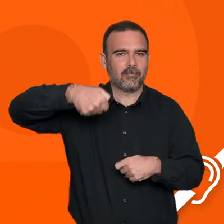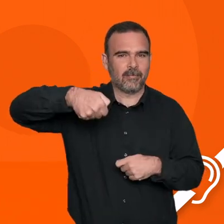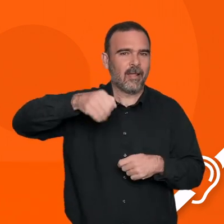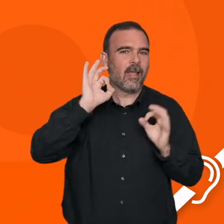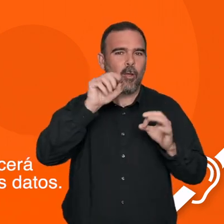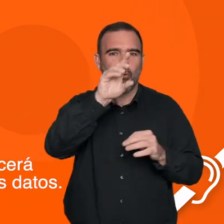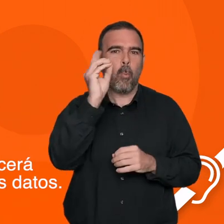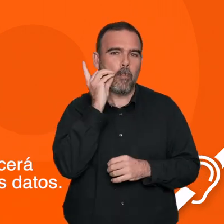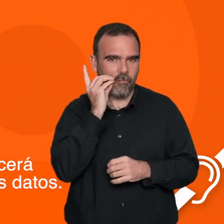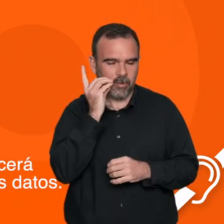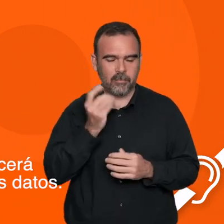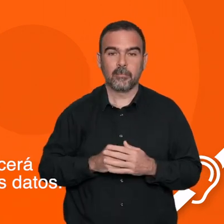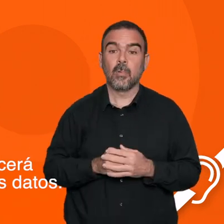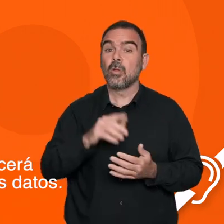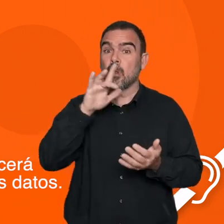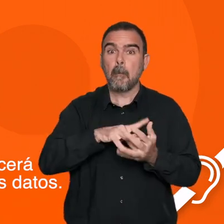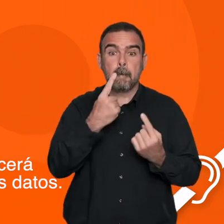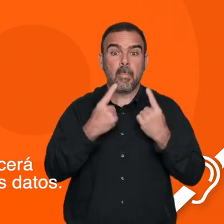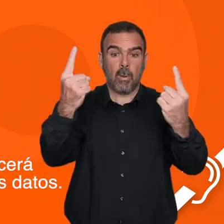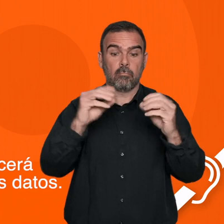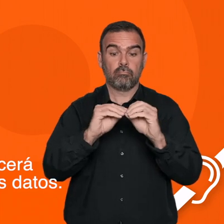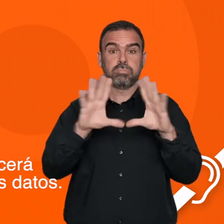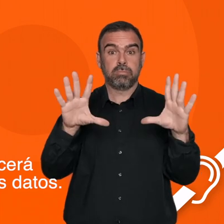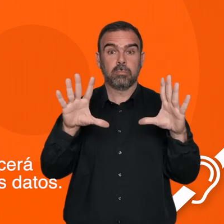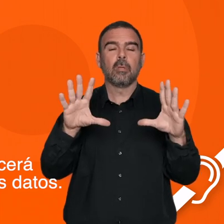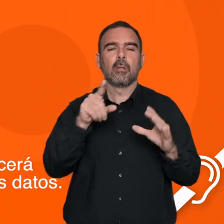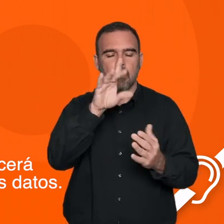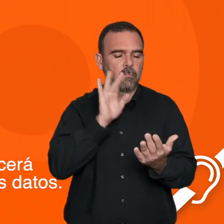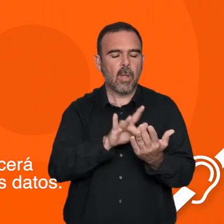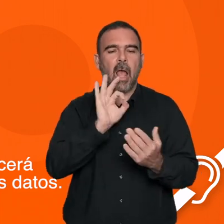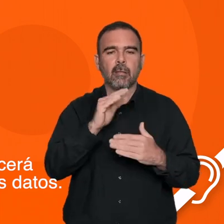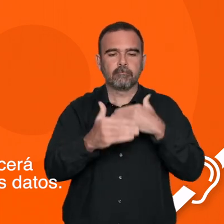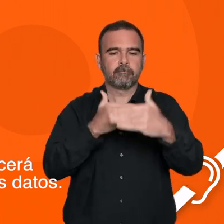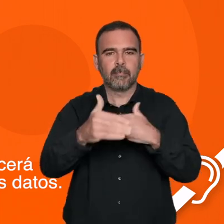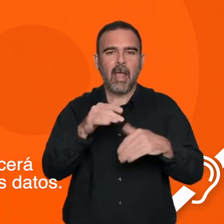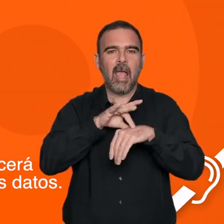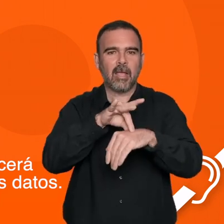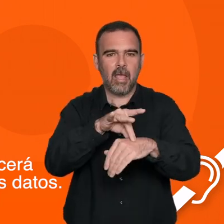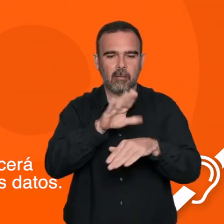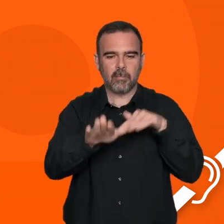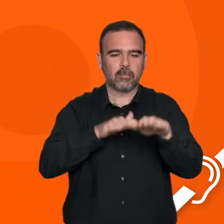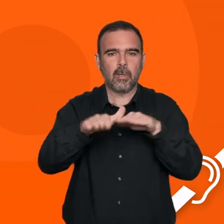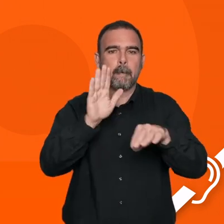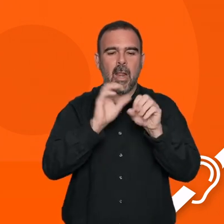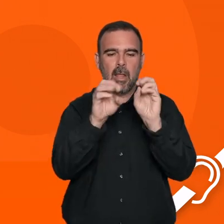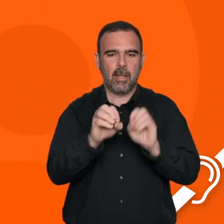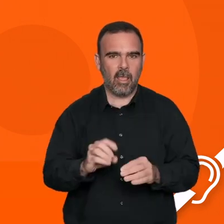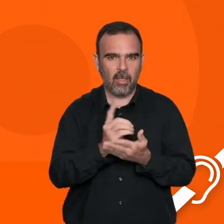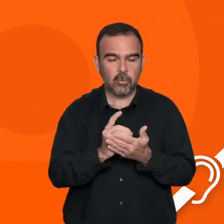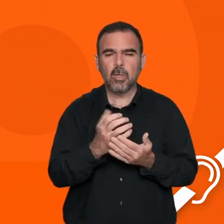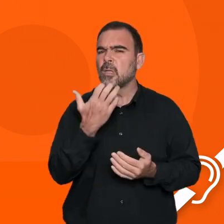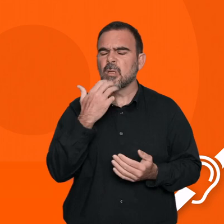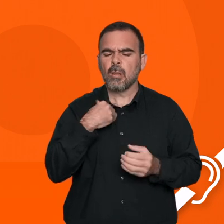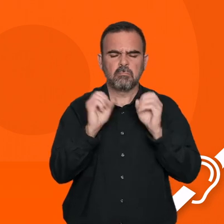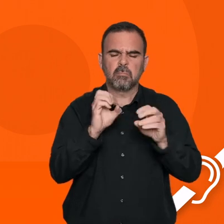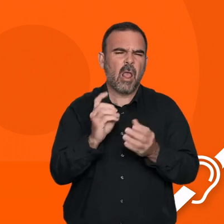tu dispositivo. La primera vez que la uses, aparecerá un asistente de ayuda para rellenar los datos. En caso de no querer